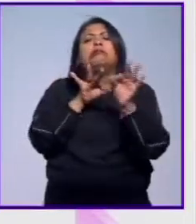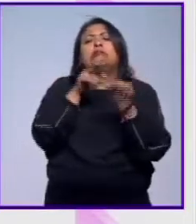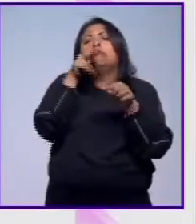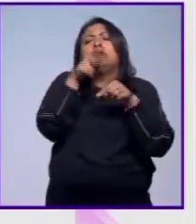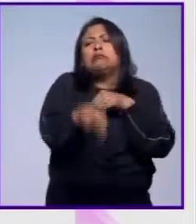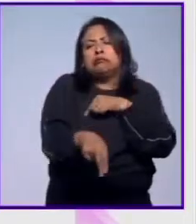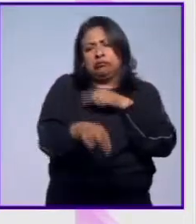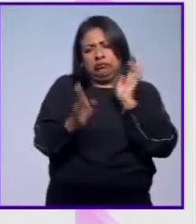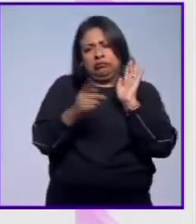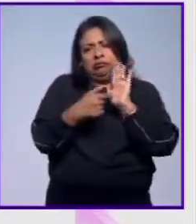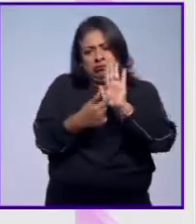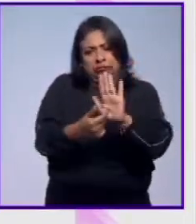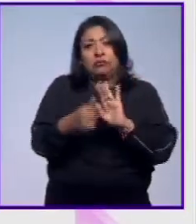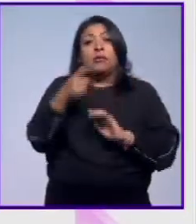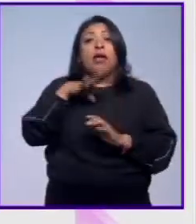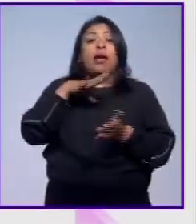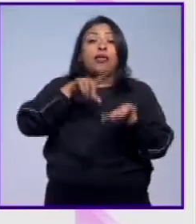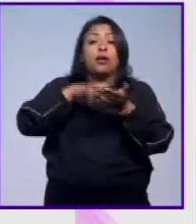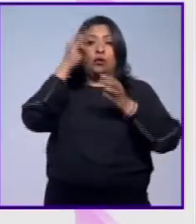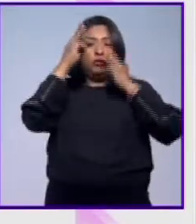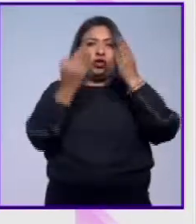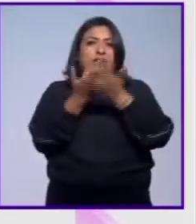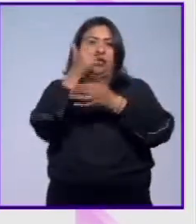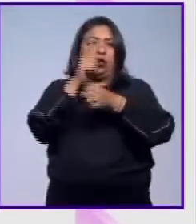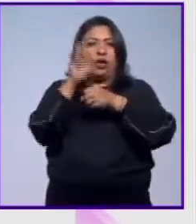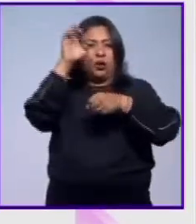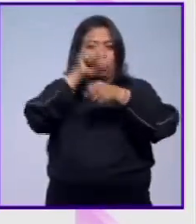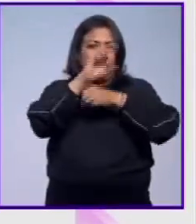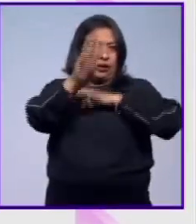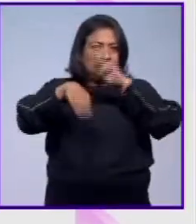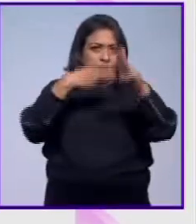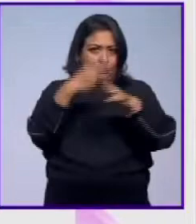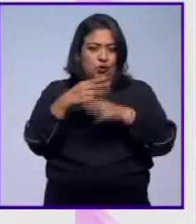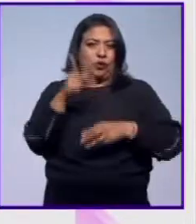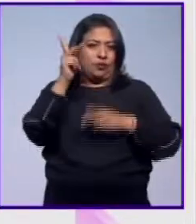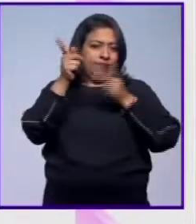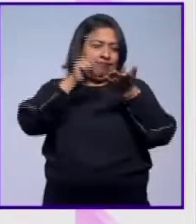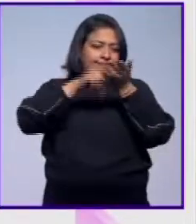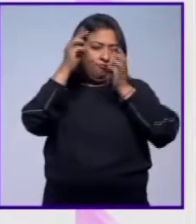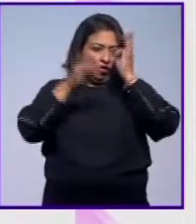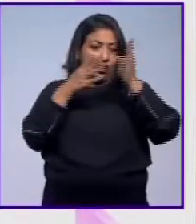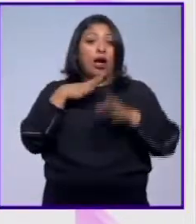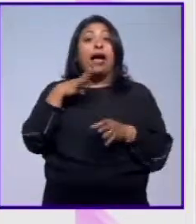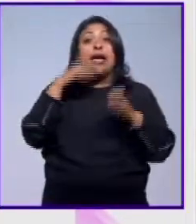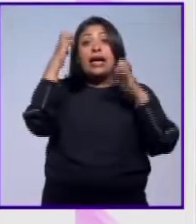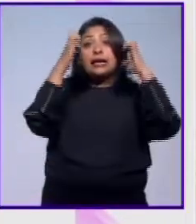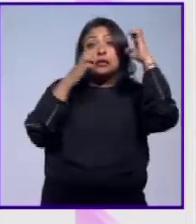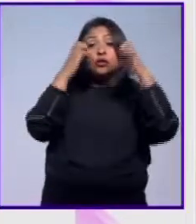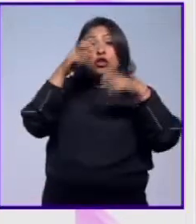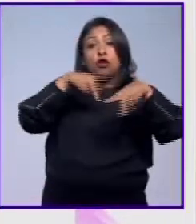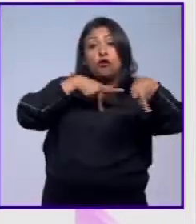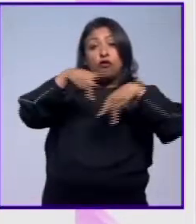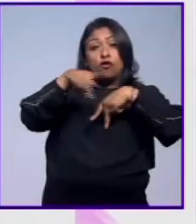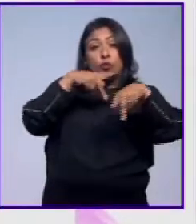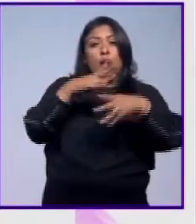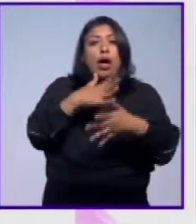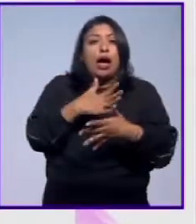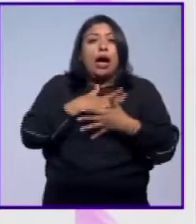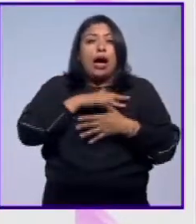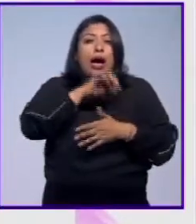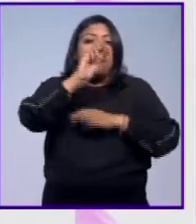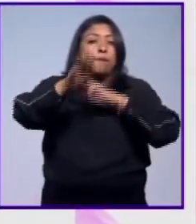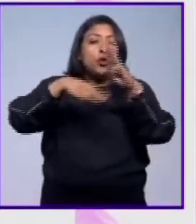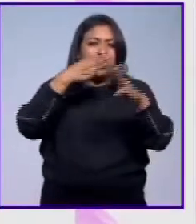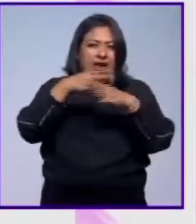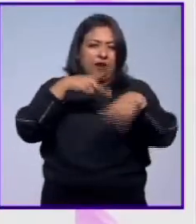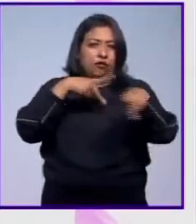Estamos en el Museo Nacional de las Culturas del Mundo. La exposición Fútbol, una pasión mundial,